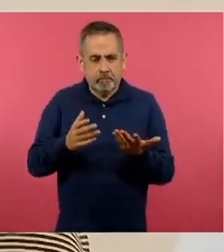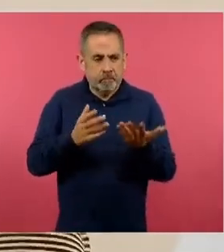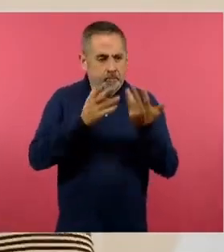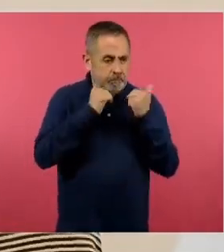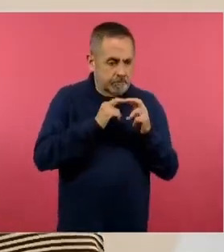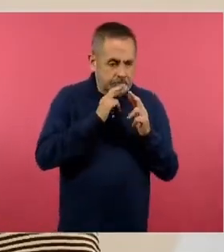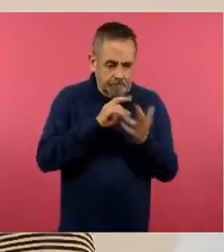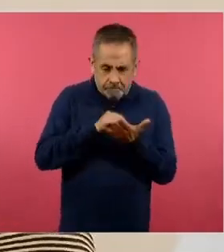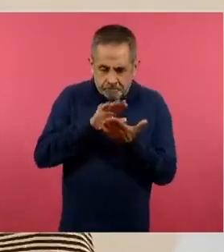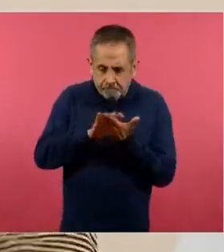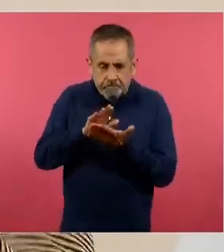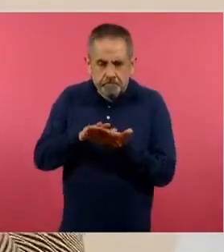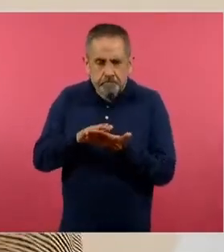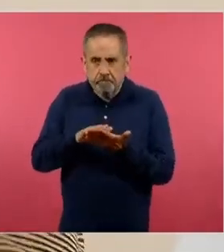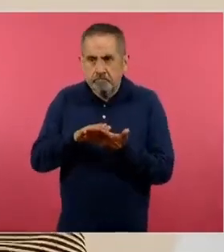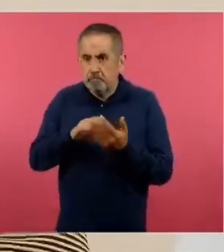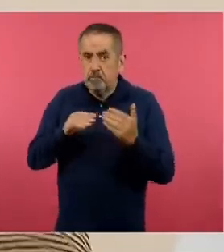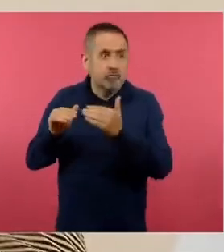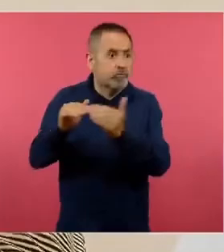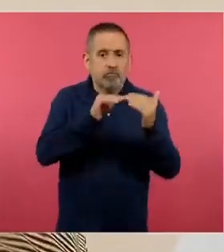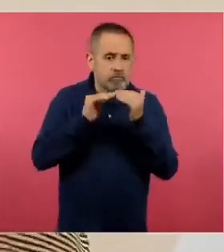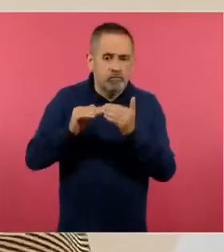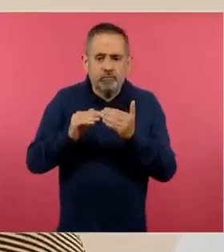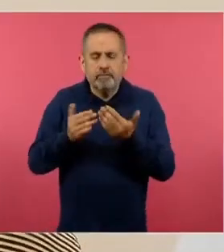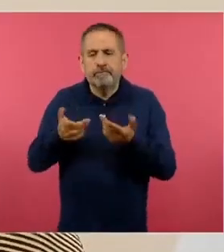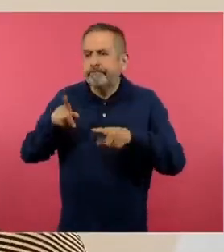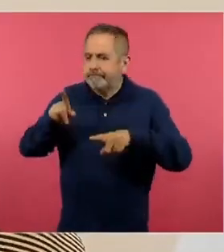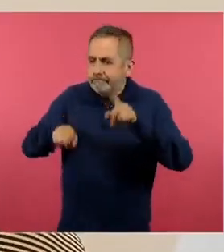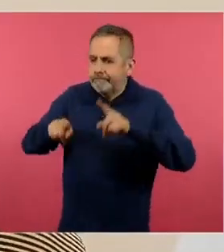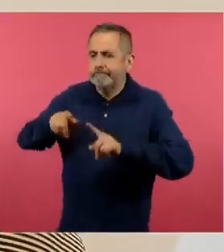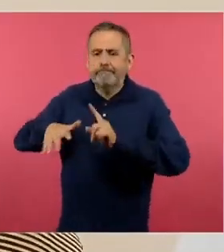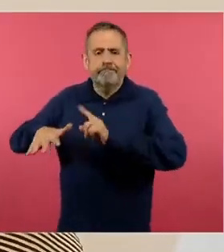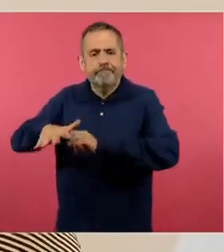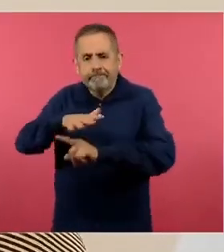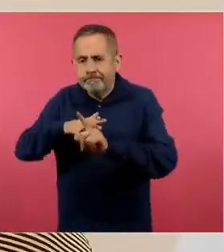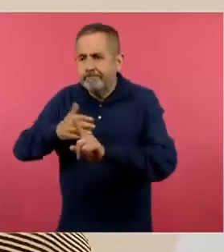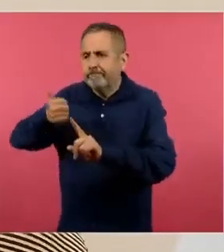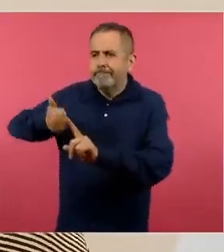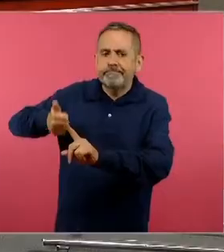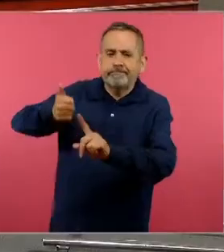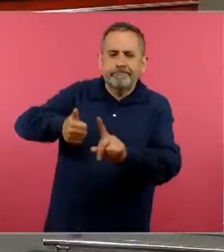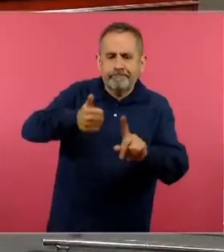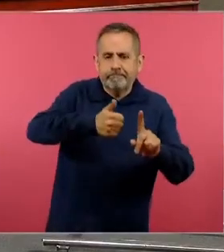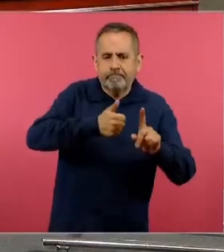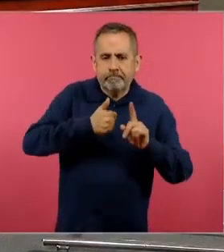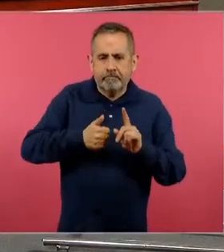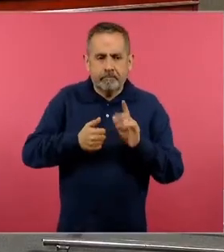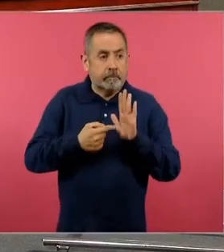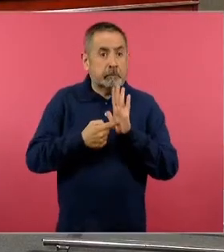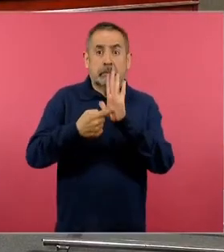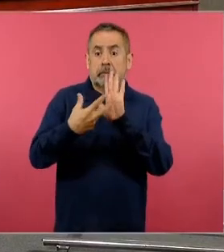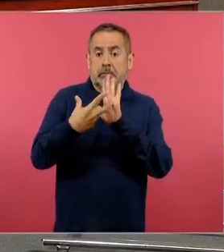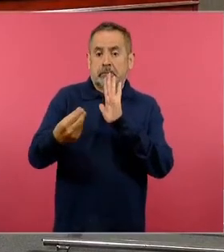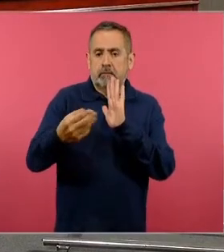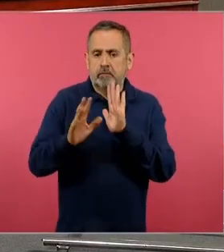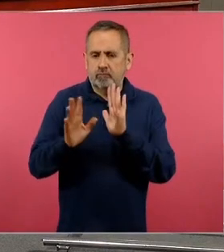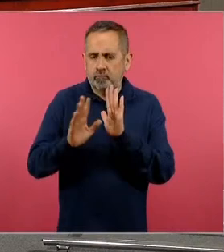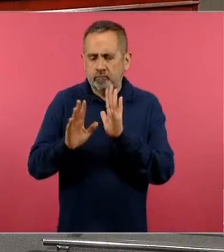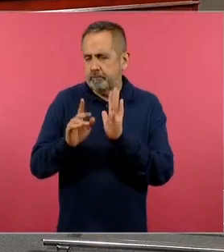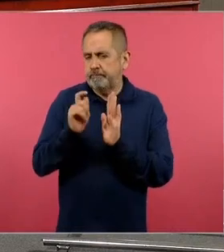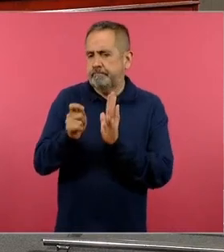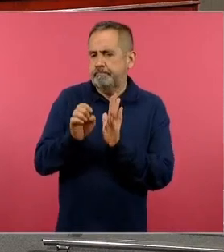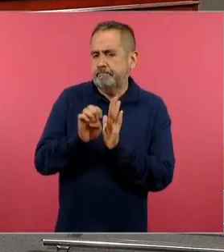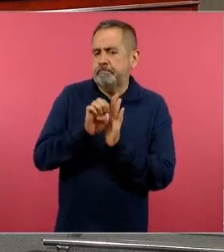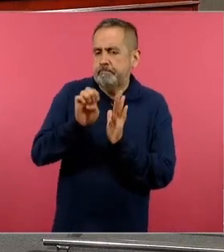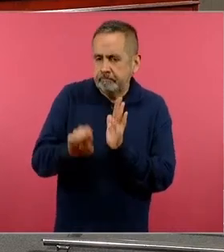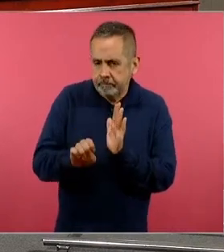para el programa analítico, parte de los contextos, no es un ejercicio, no es un ejemplo, pues es lo que quiero decir para seguir, sino que más